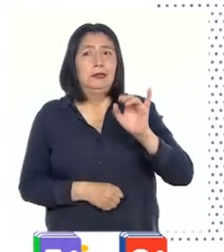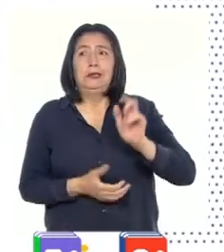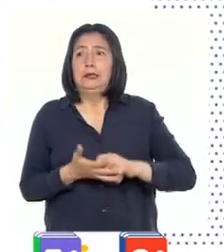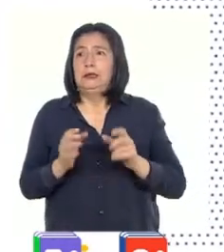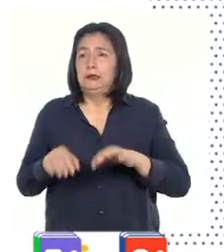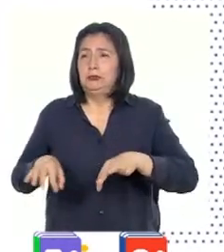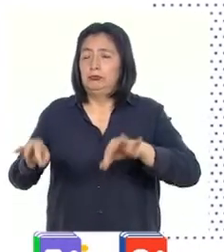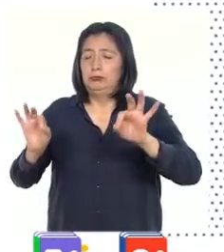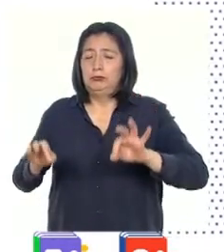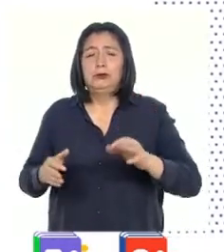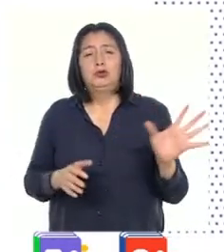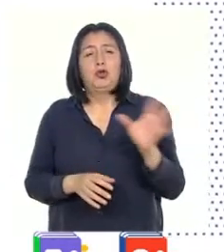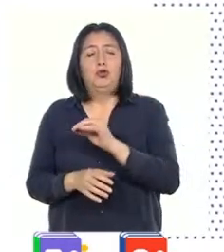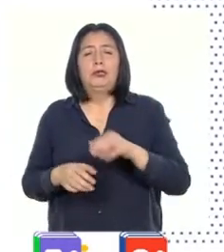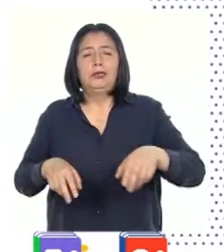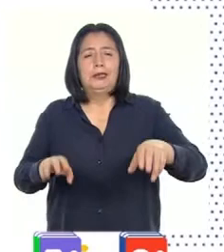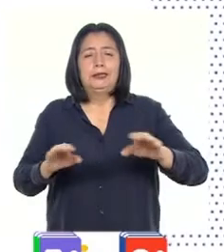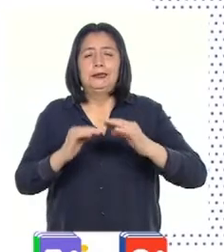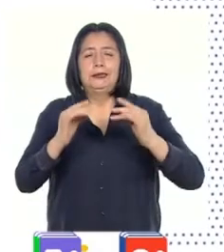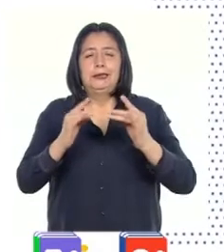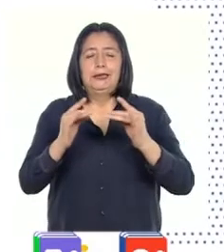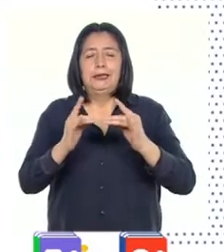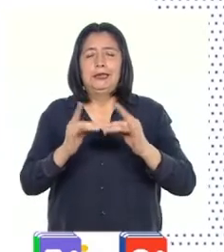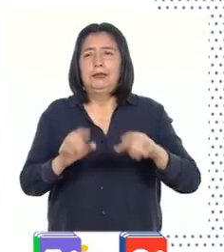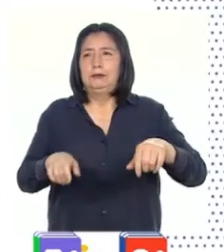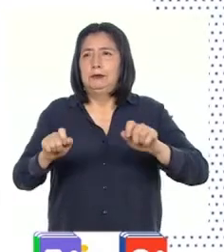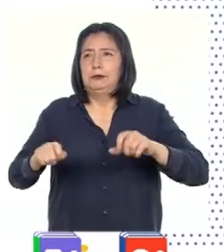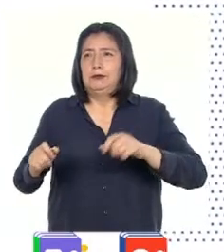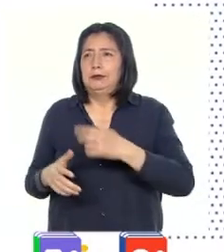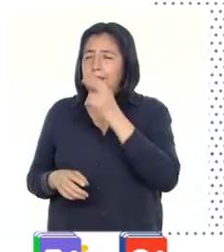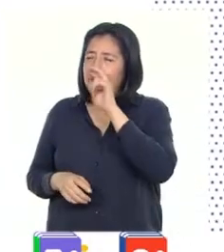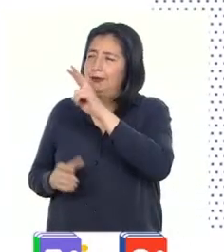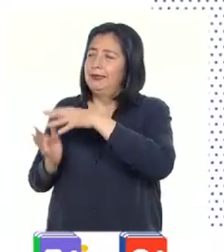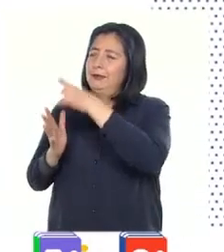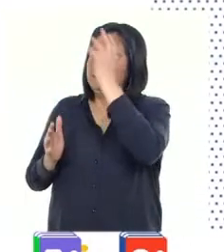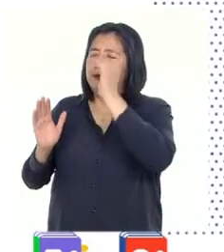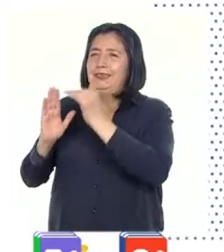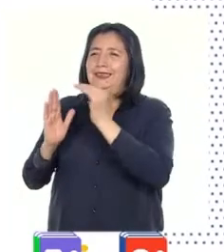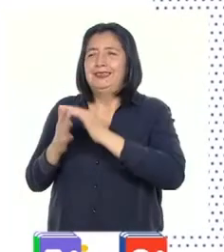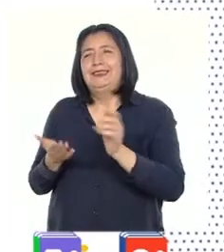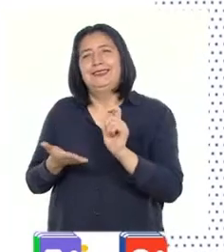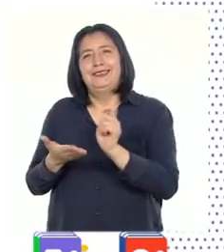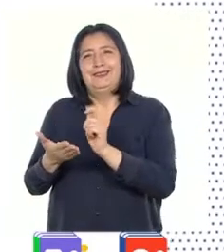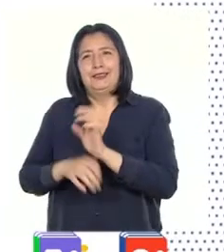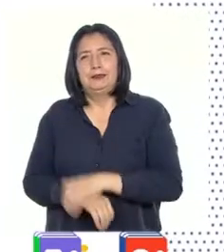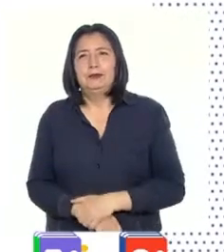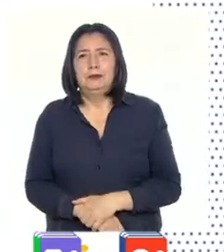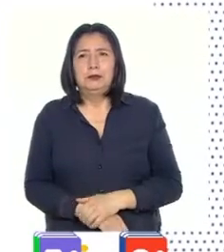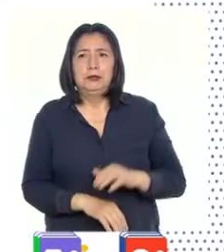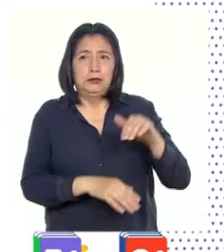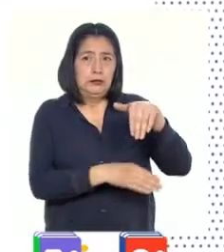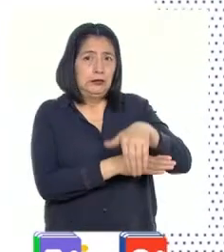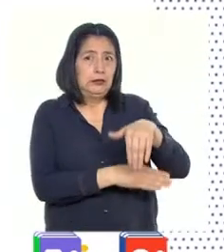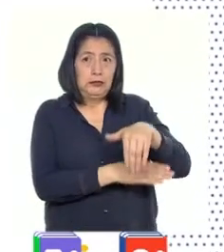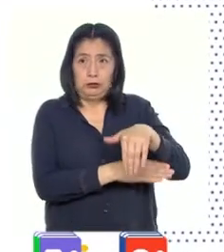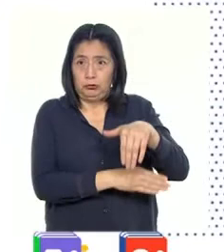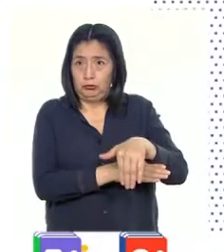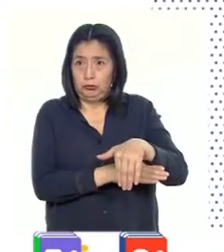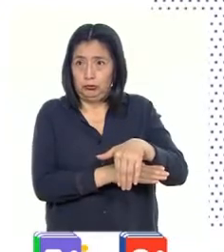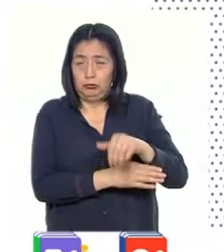se encargaría de atender todas las camas hasta que le toque ver, aprendo en casa y hacer sus tareas. Y por la noche,